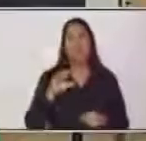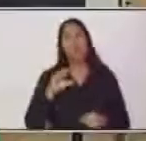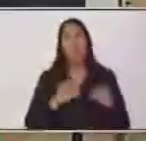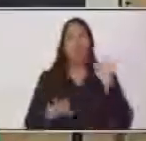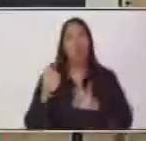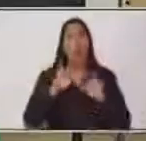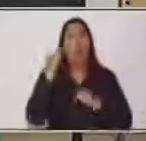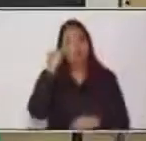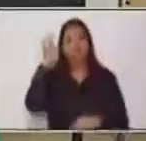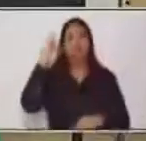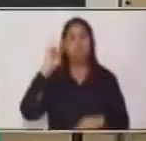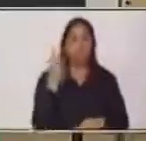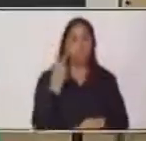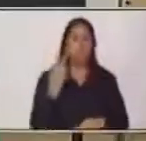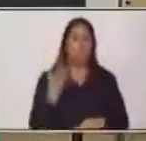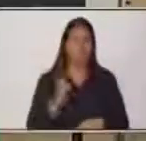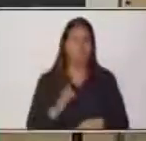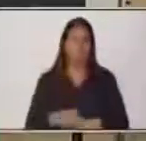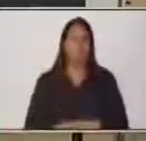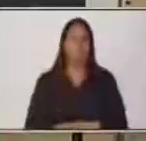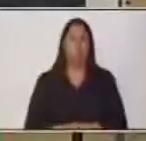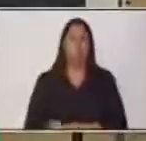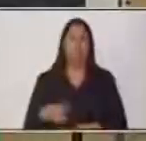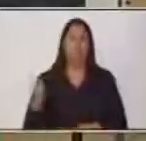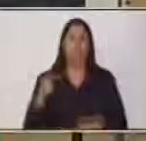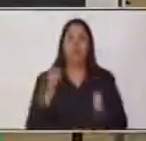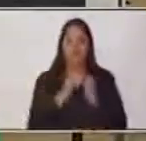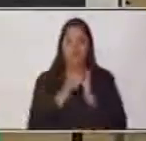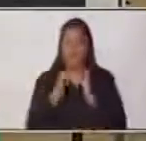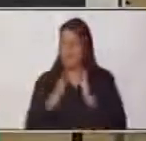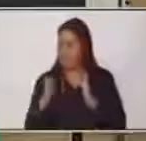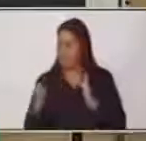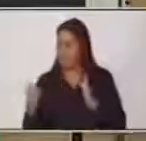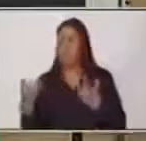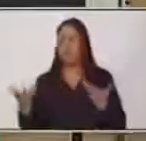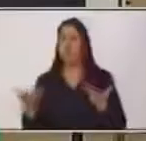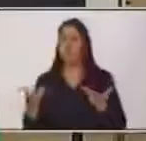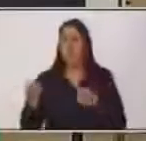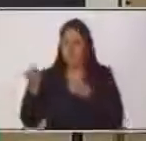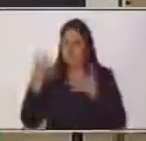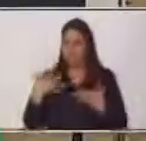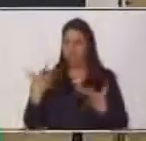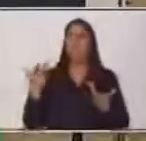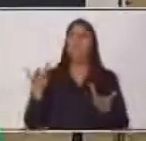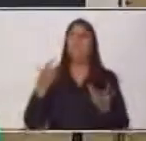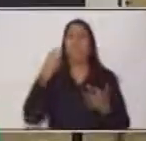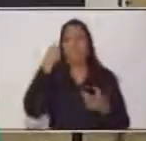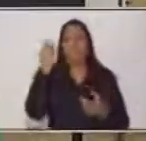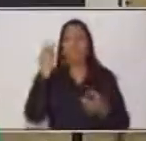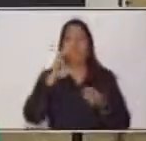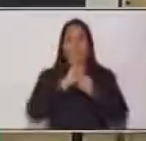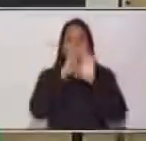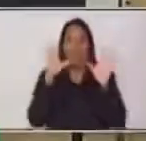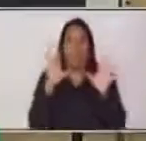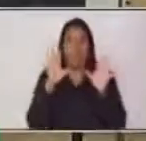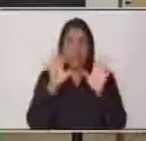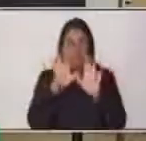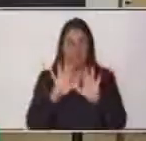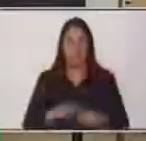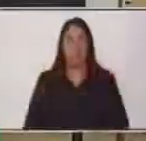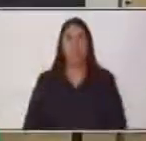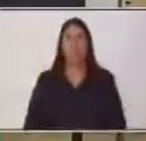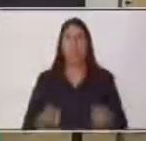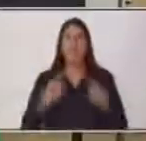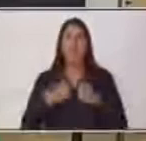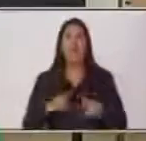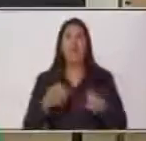Entonces, estructura y las sugerencias para la comprensión. Pero algo muy importante para la construcción de